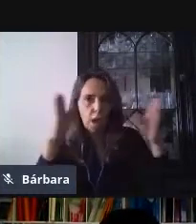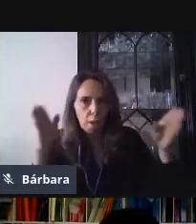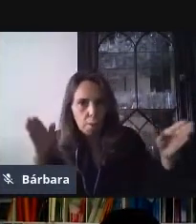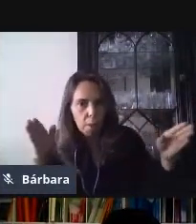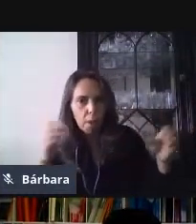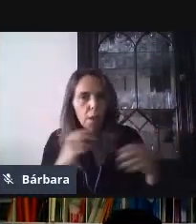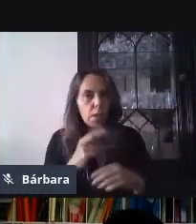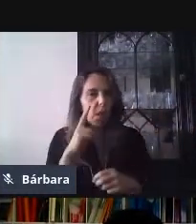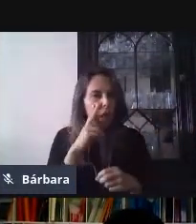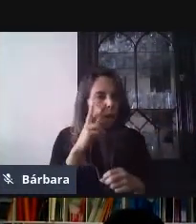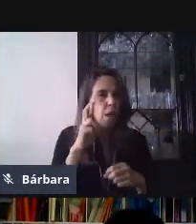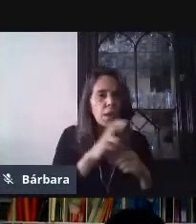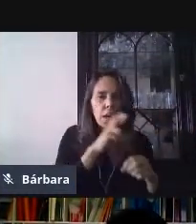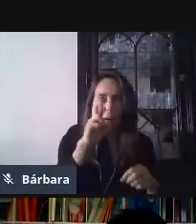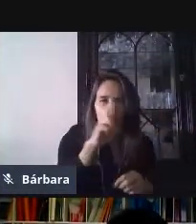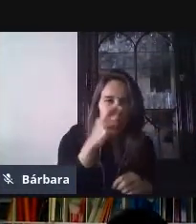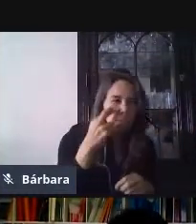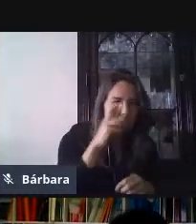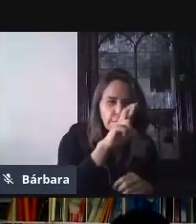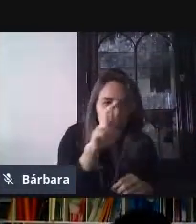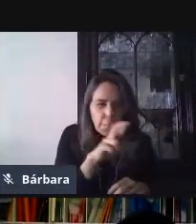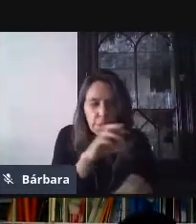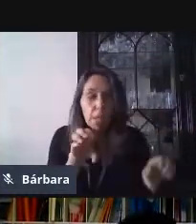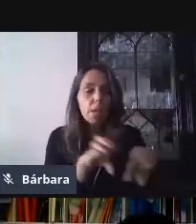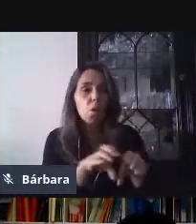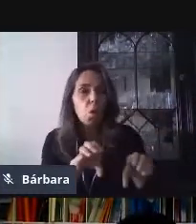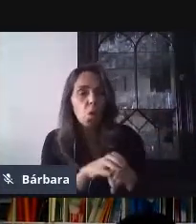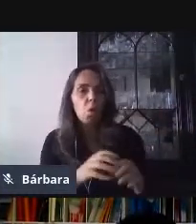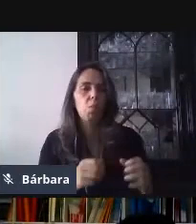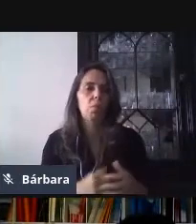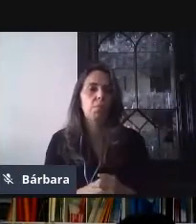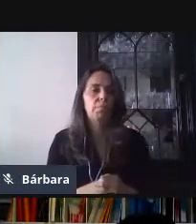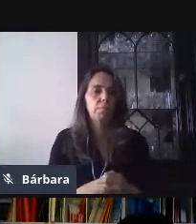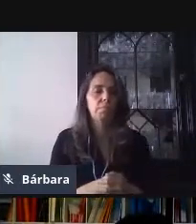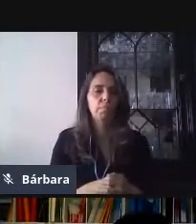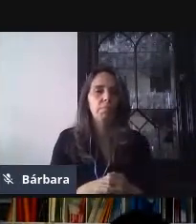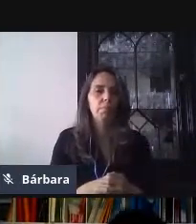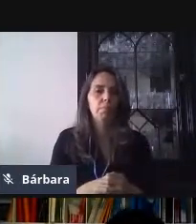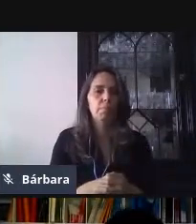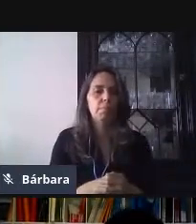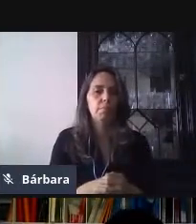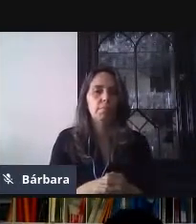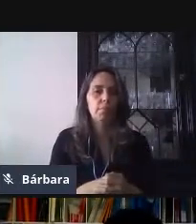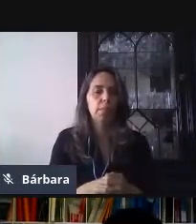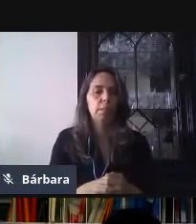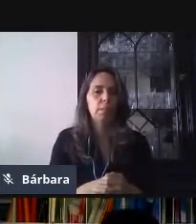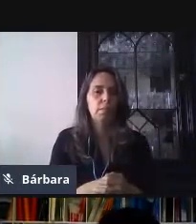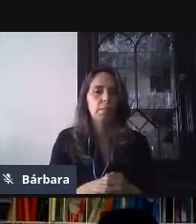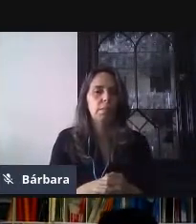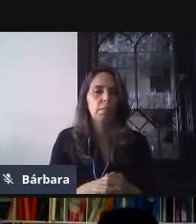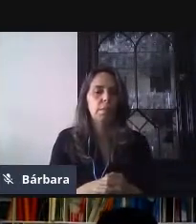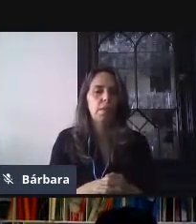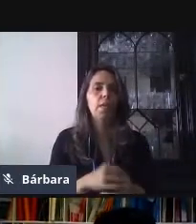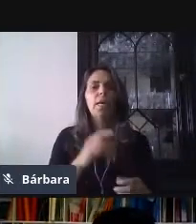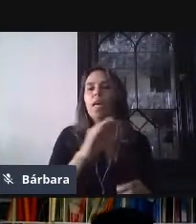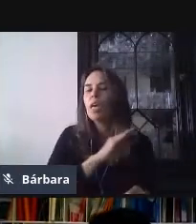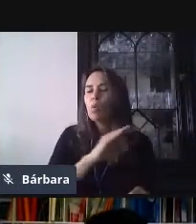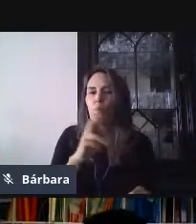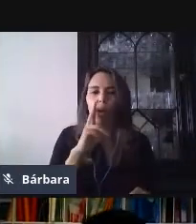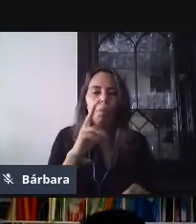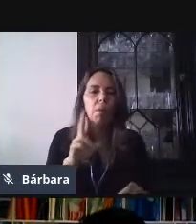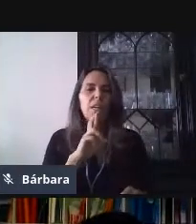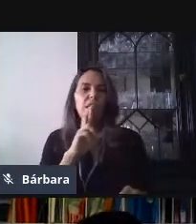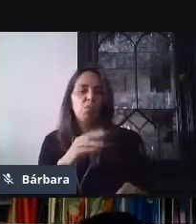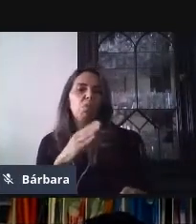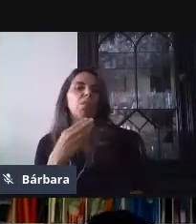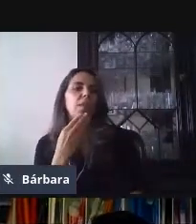manual. Y, pues, podemos seleccionar si los alumnos pueden ver respuestas incorrectas, respuestas correctas o puntuaciones. Una vez